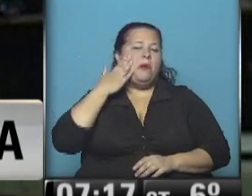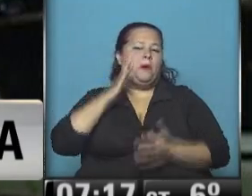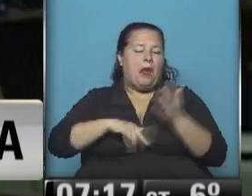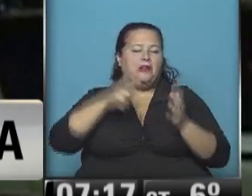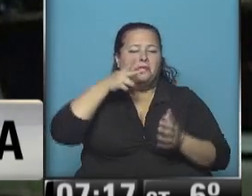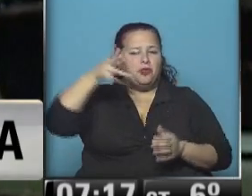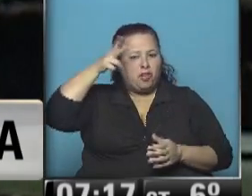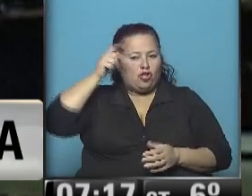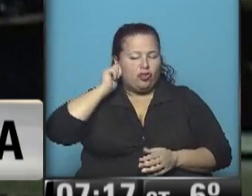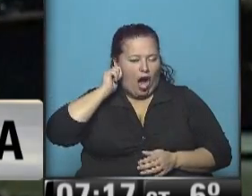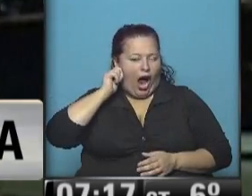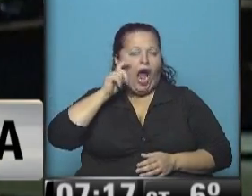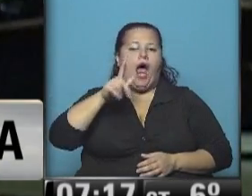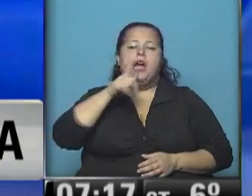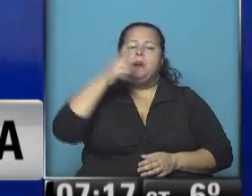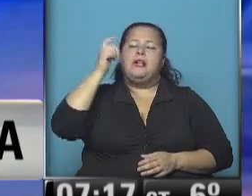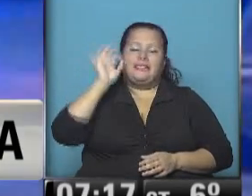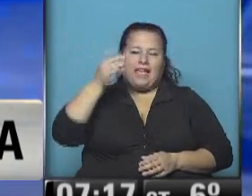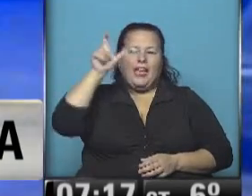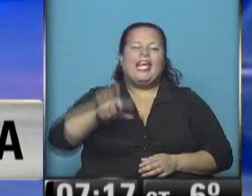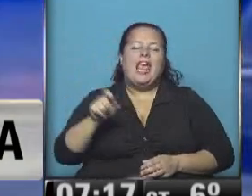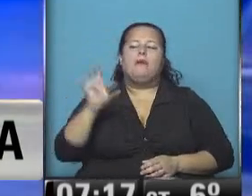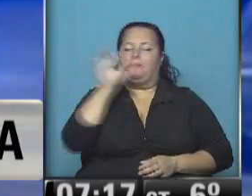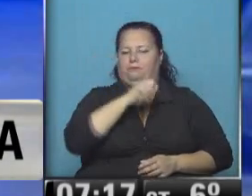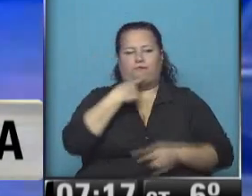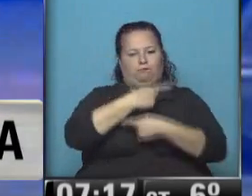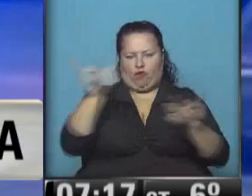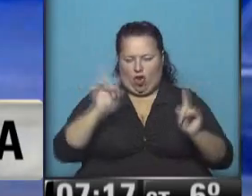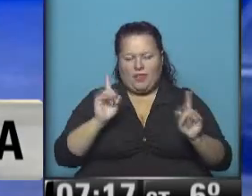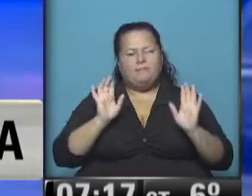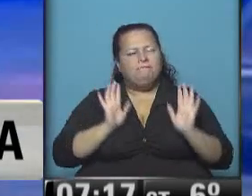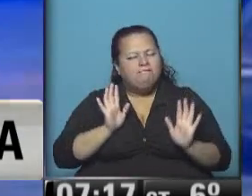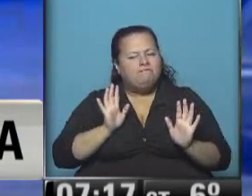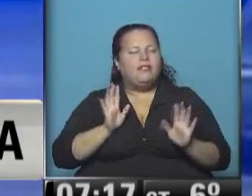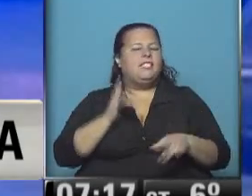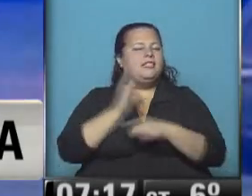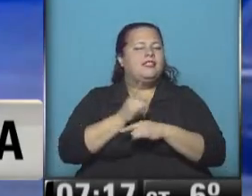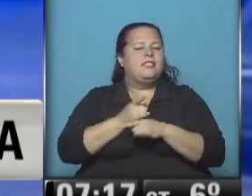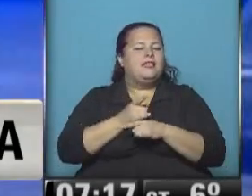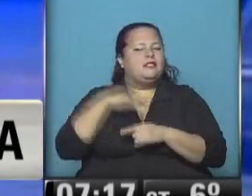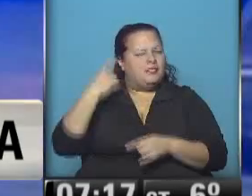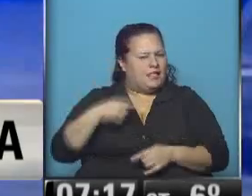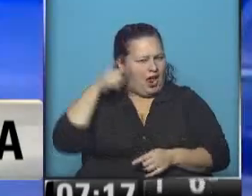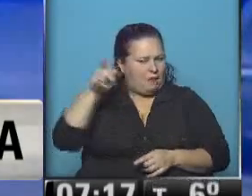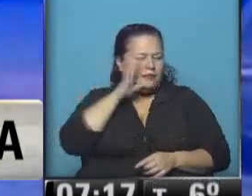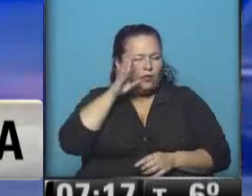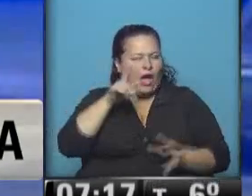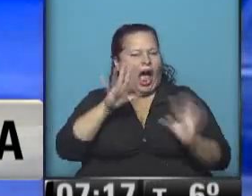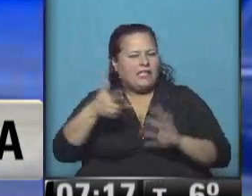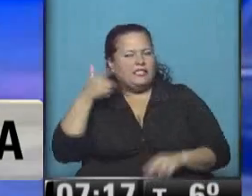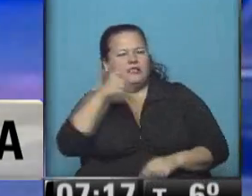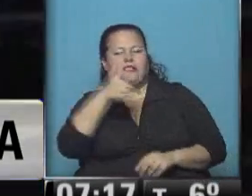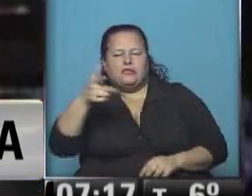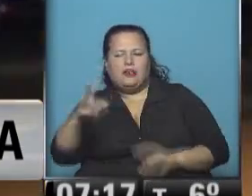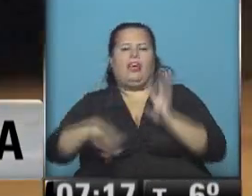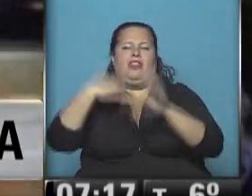58 años, cuya identidad se conoce, pero la policía decidió no difundir. Algo que se da habitualmente en Estados Unidos, este tipo de ataques,